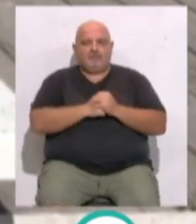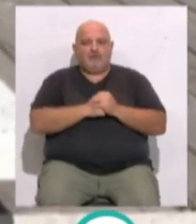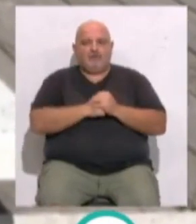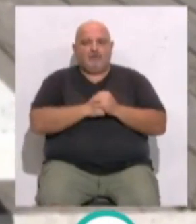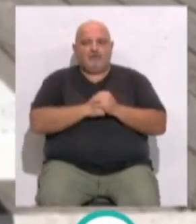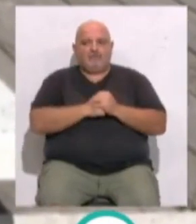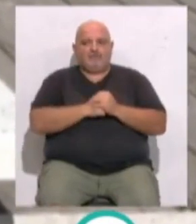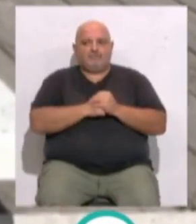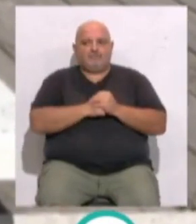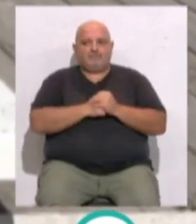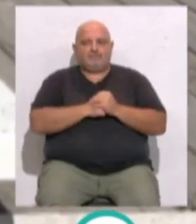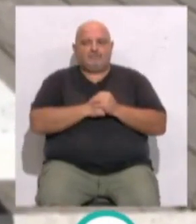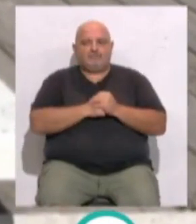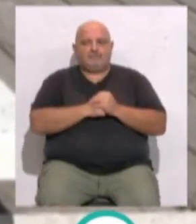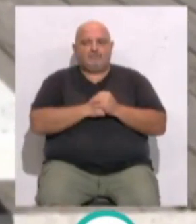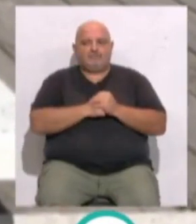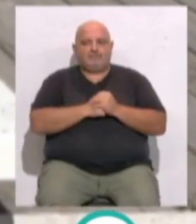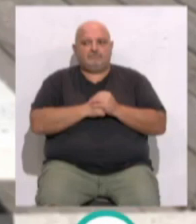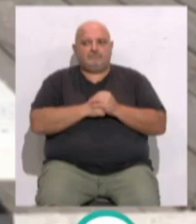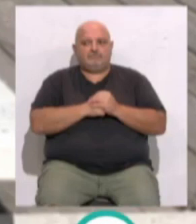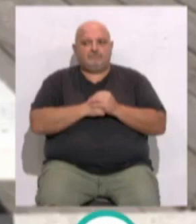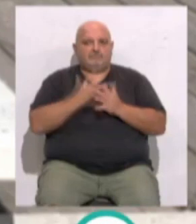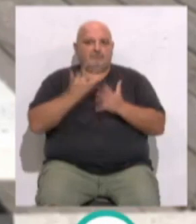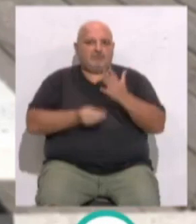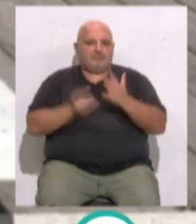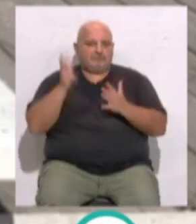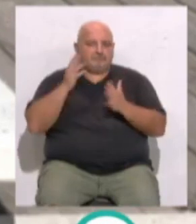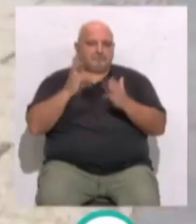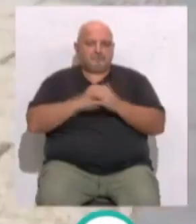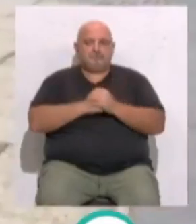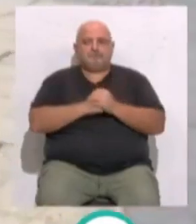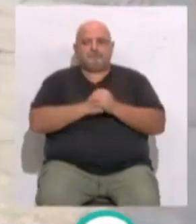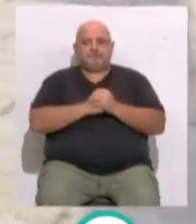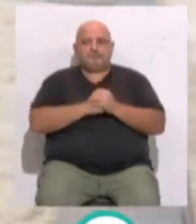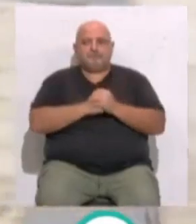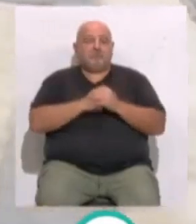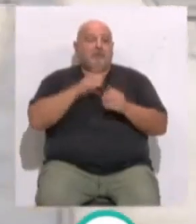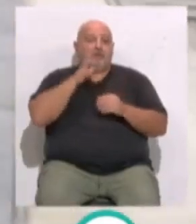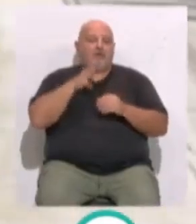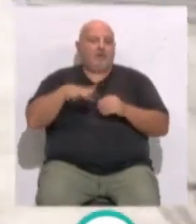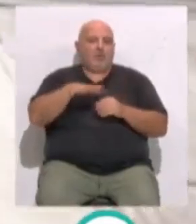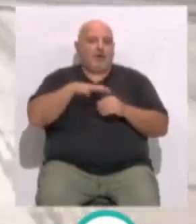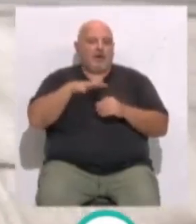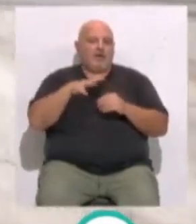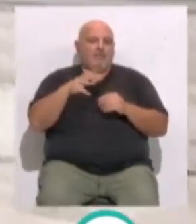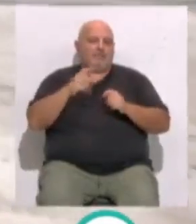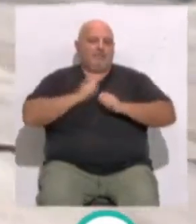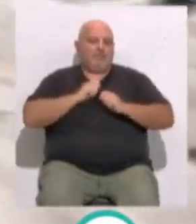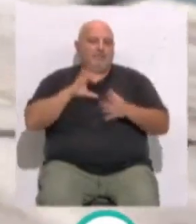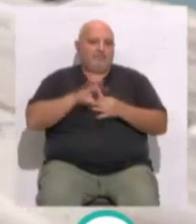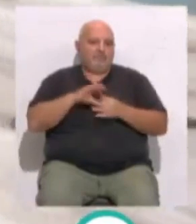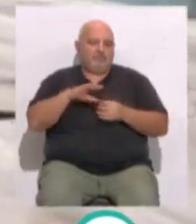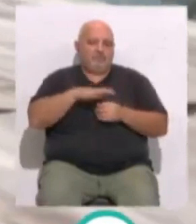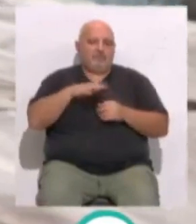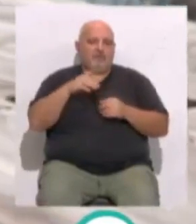lugar marítimo que nos define como ciudad.